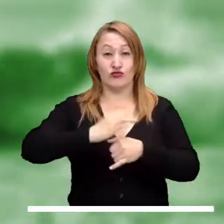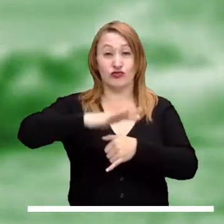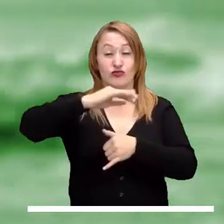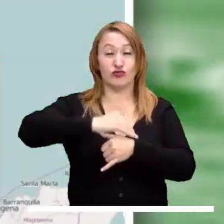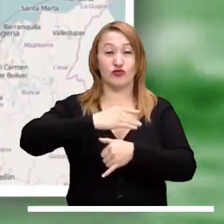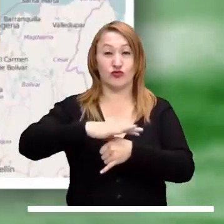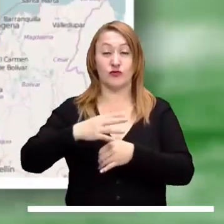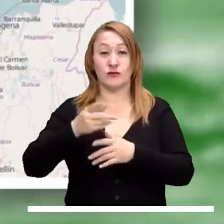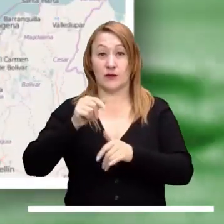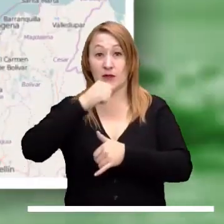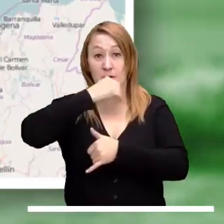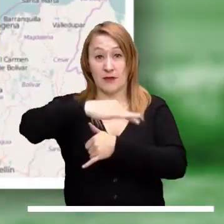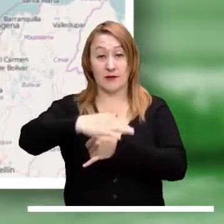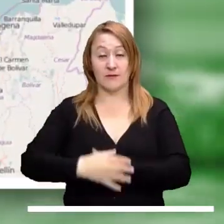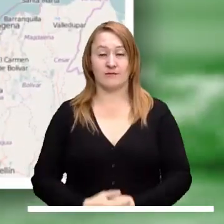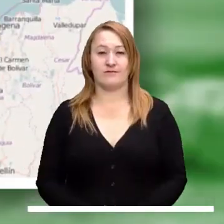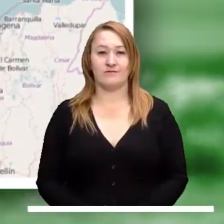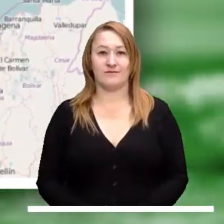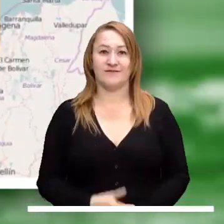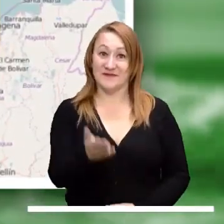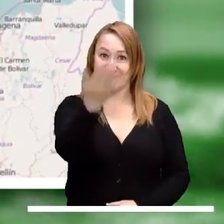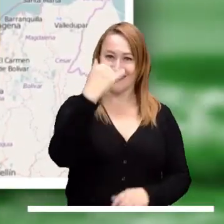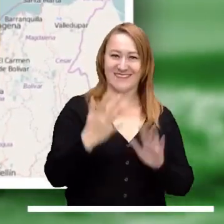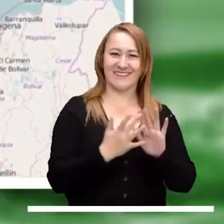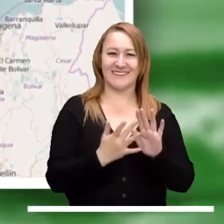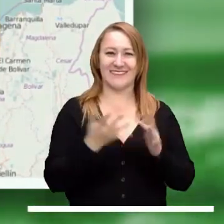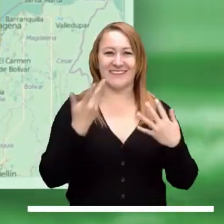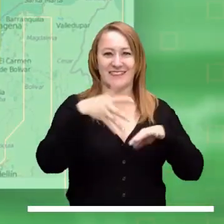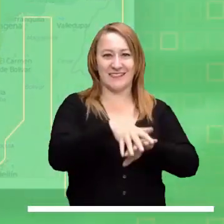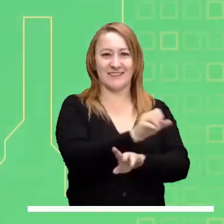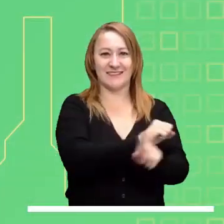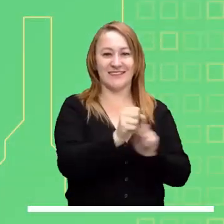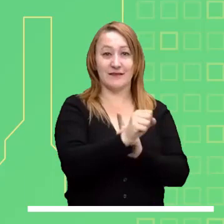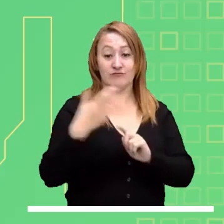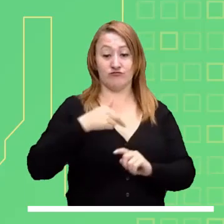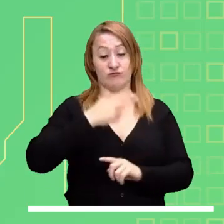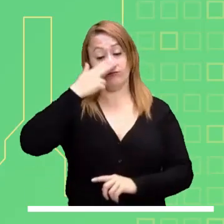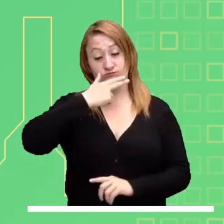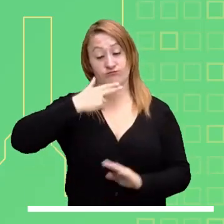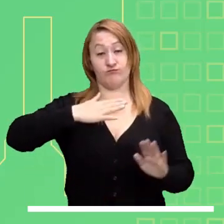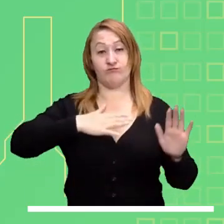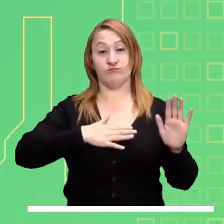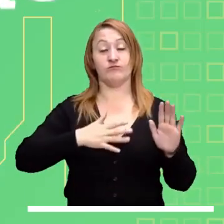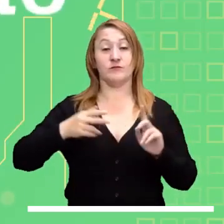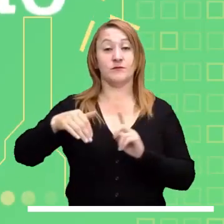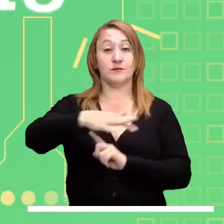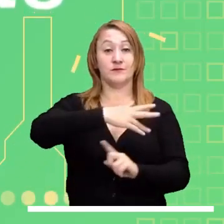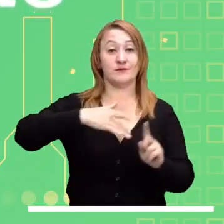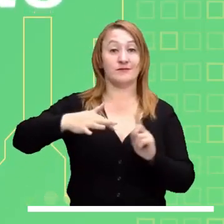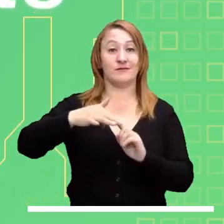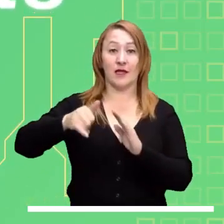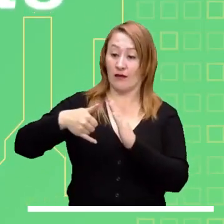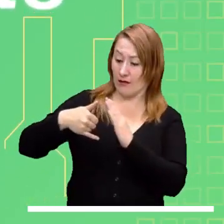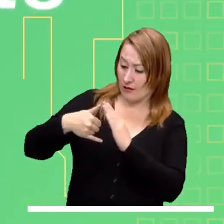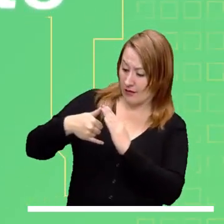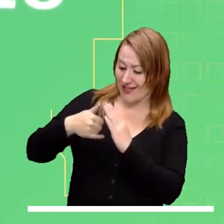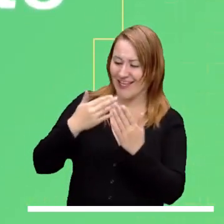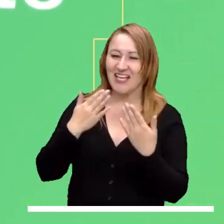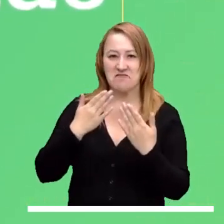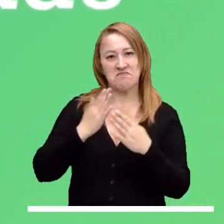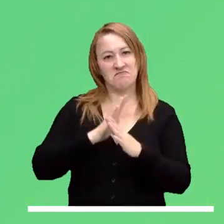centro del Caribe por viento y oleaje. Y por tiempo lluvioso en zonas de occidente y zona marítima. Síguenos en nuestras redes sociales.